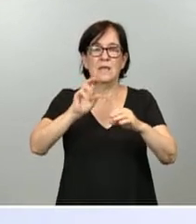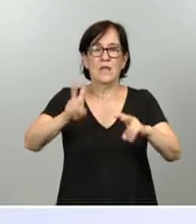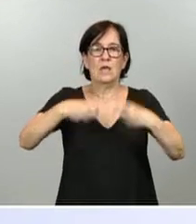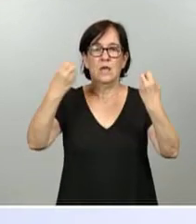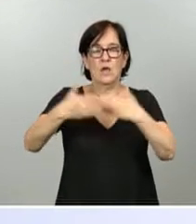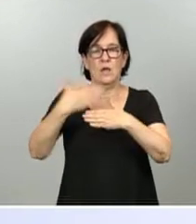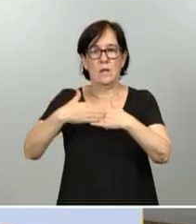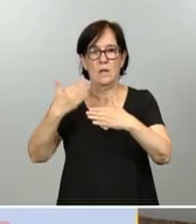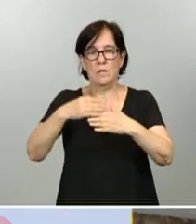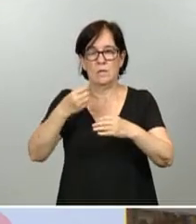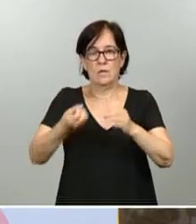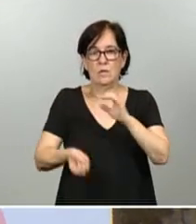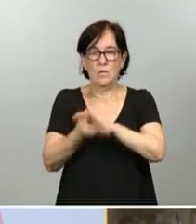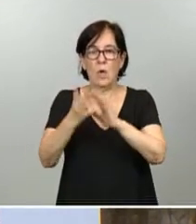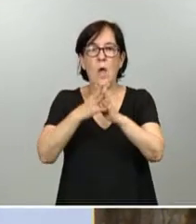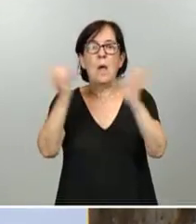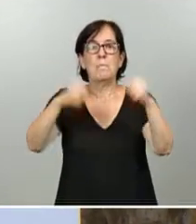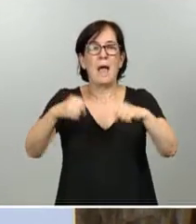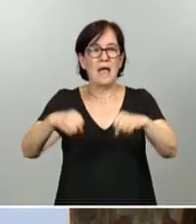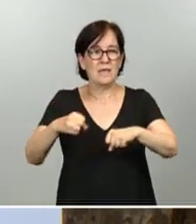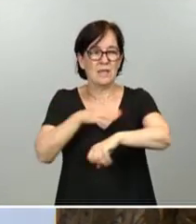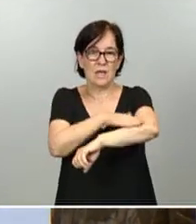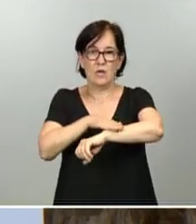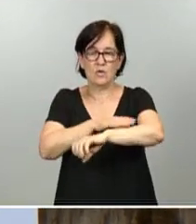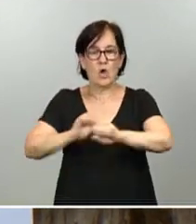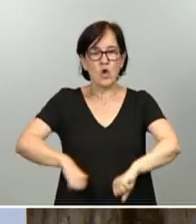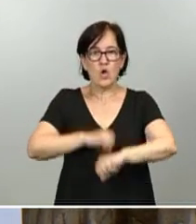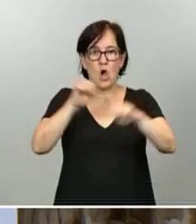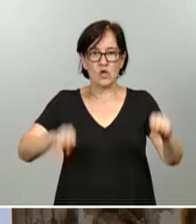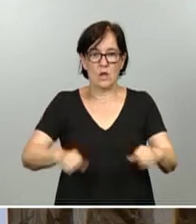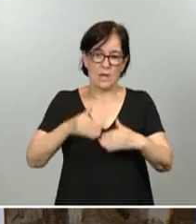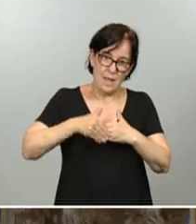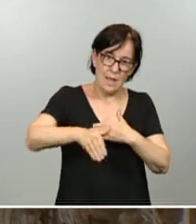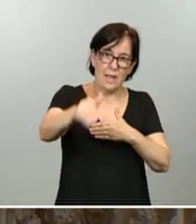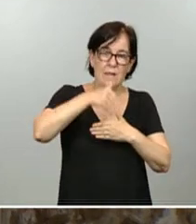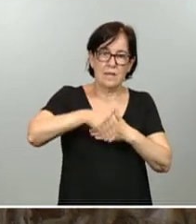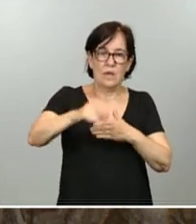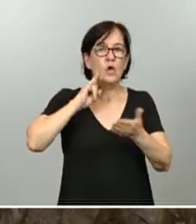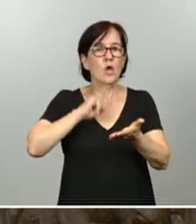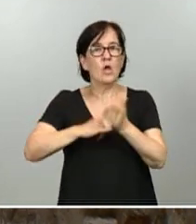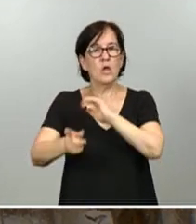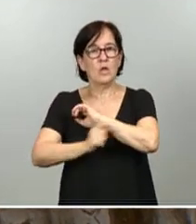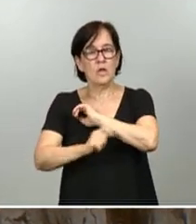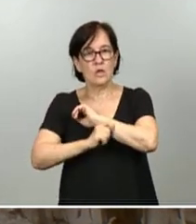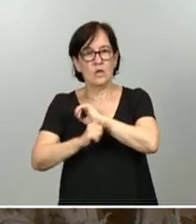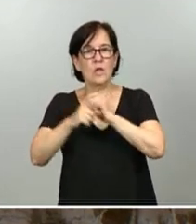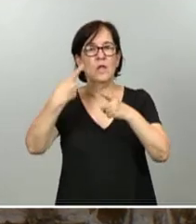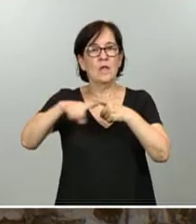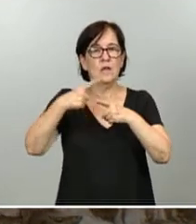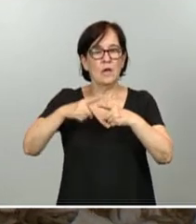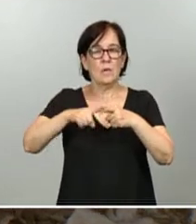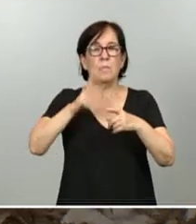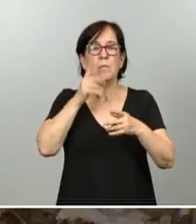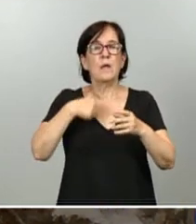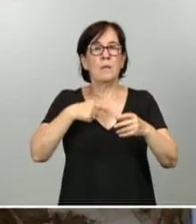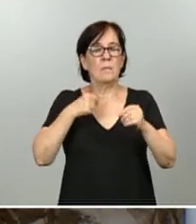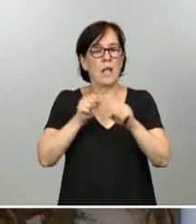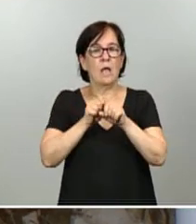unos pactos de Estado que la consoliden a largo plazo, una estrategia, planes e instrumentos para desplegarlos.